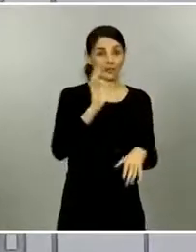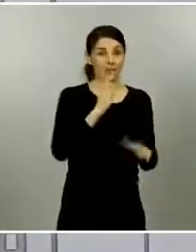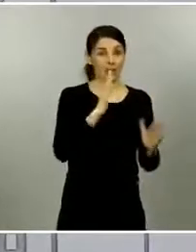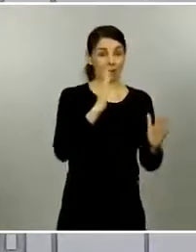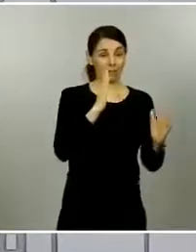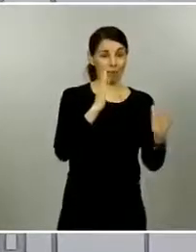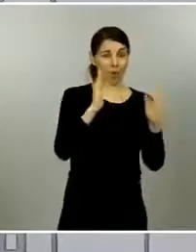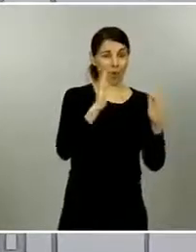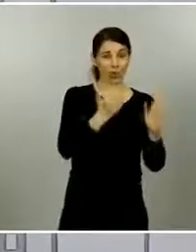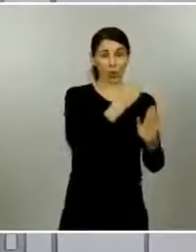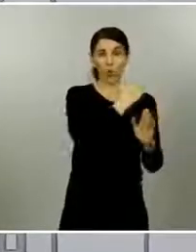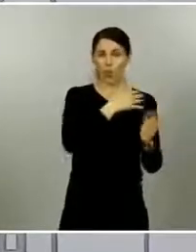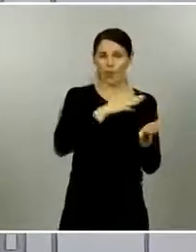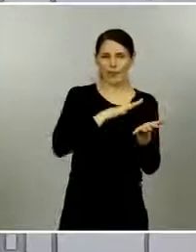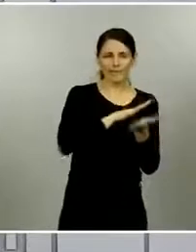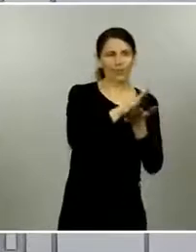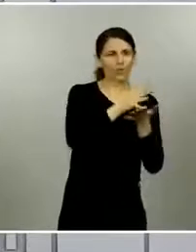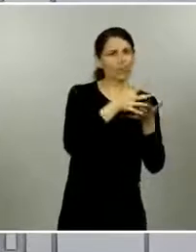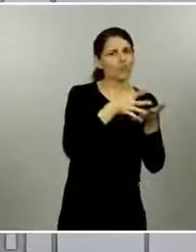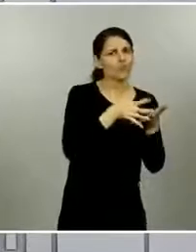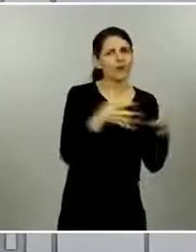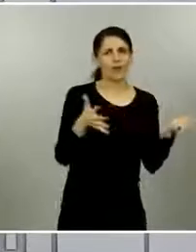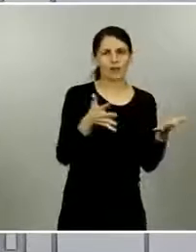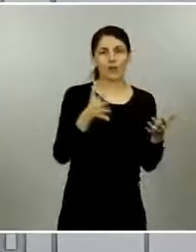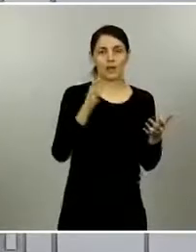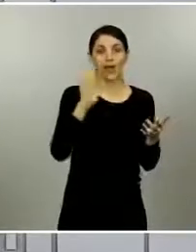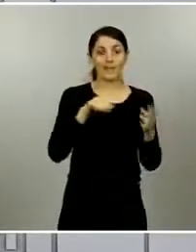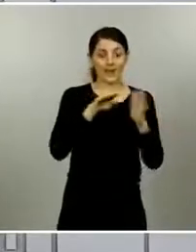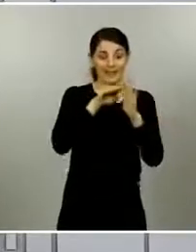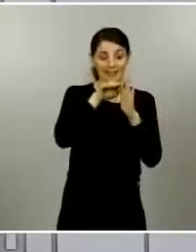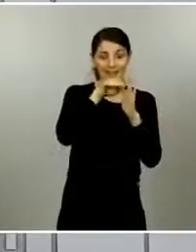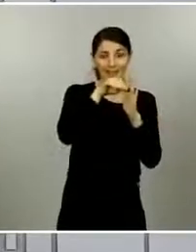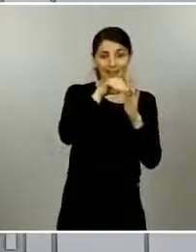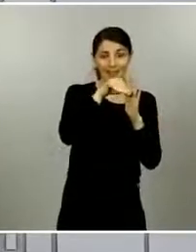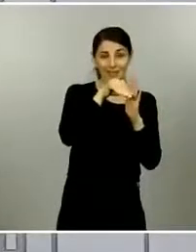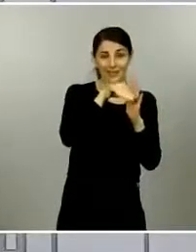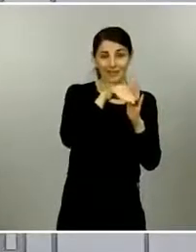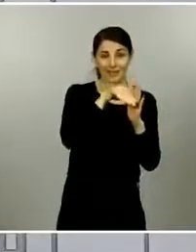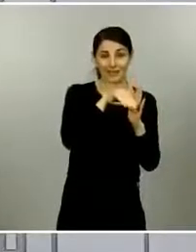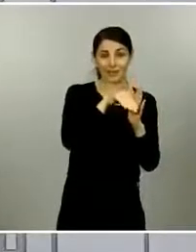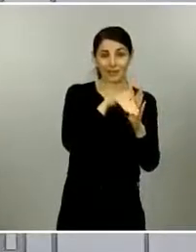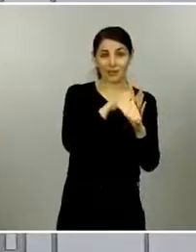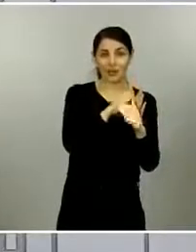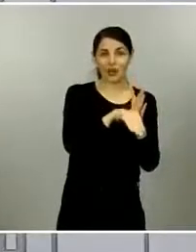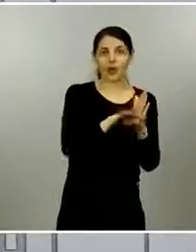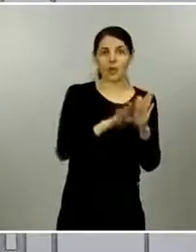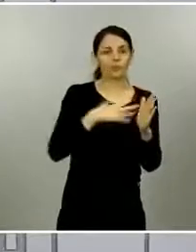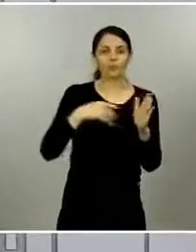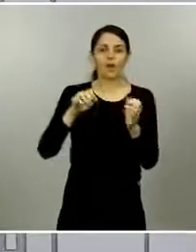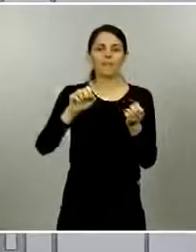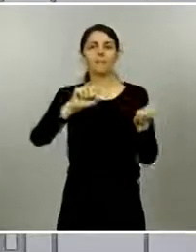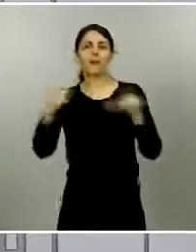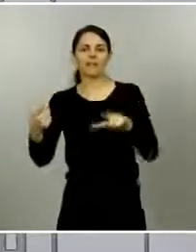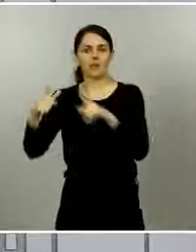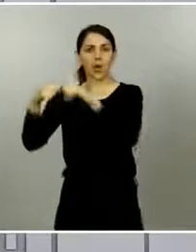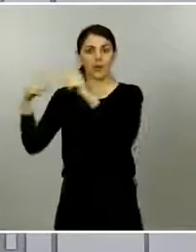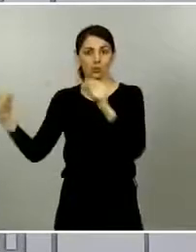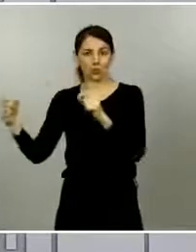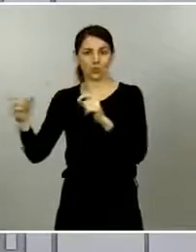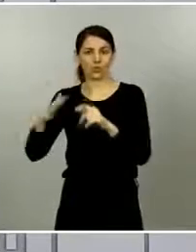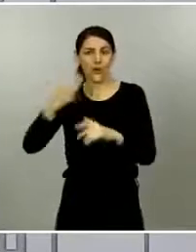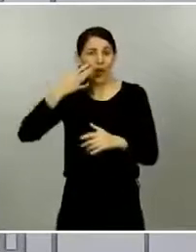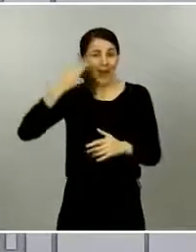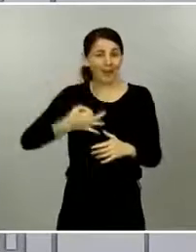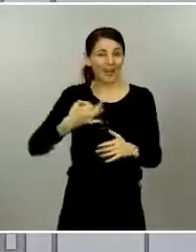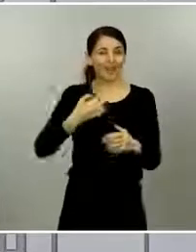momento fue muy grande ese descenso es casi tan agudo como en Asturias pero en números